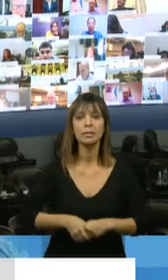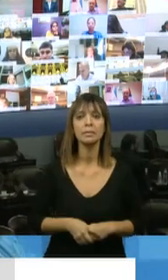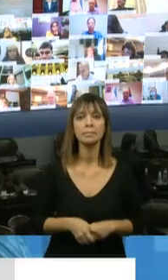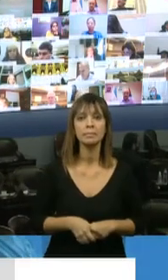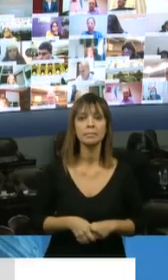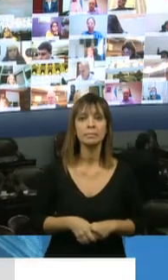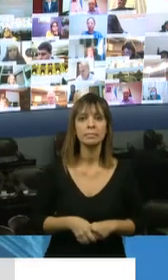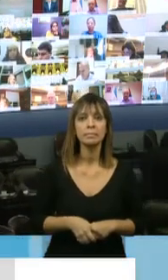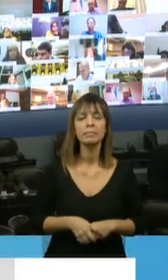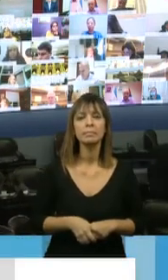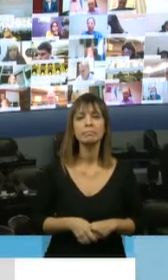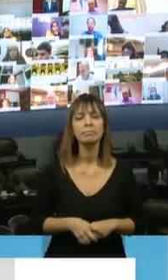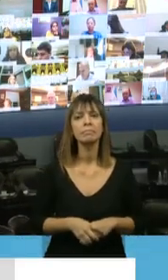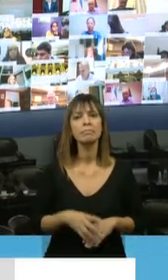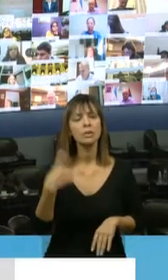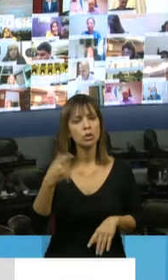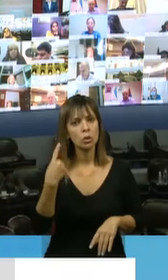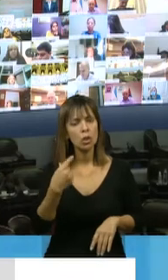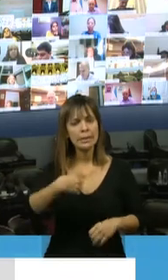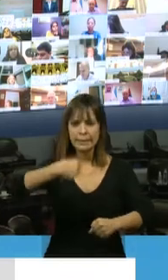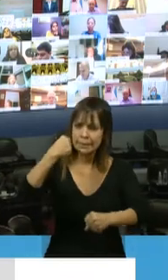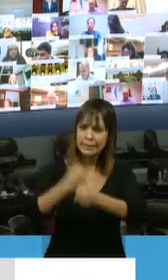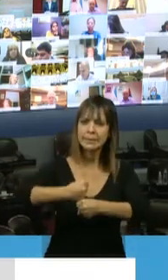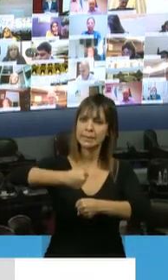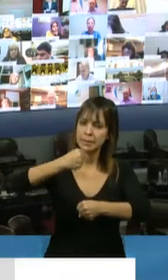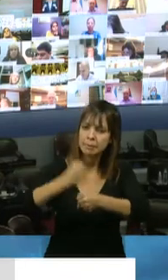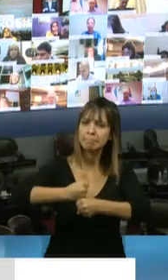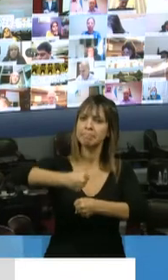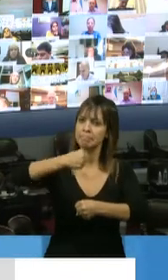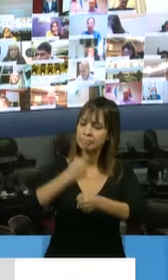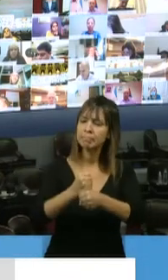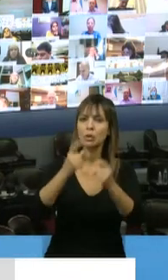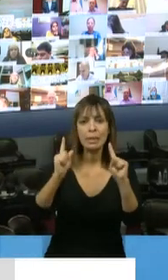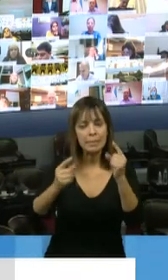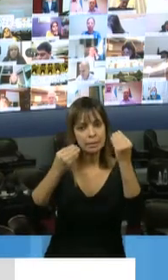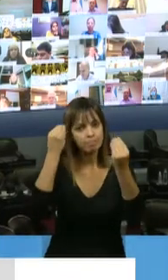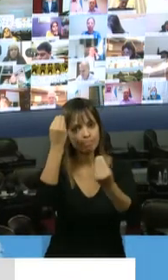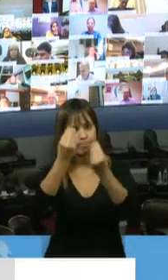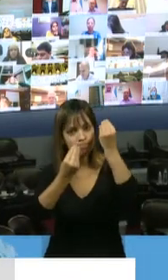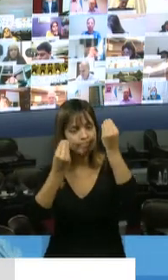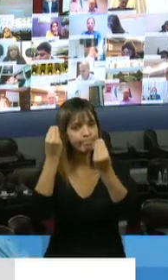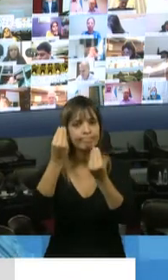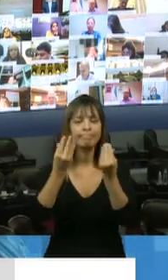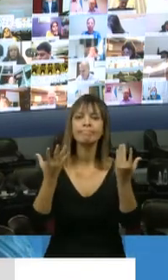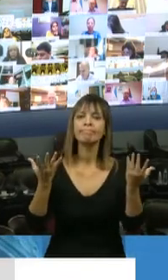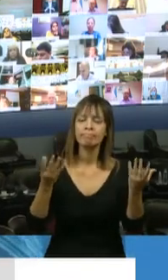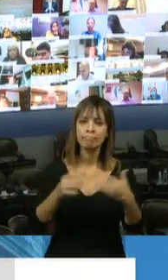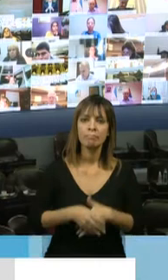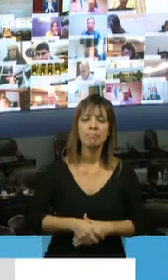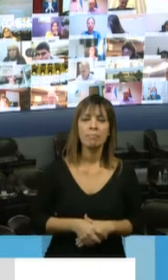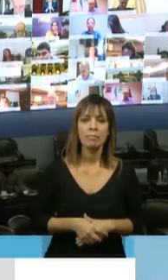intensamente trabajando pero también estamos muy preocupados porque